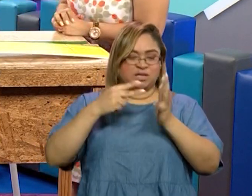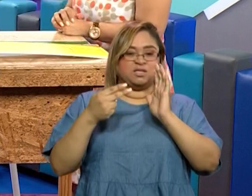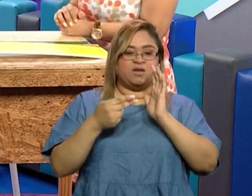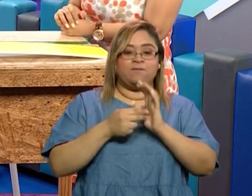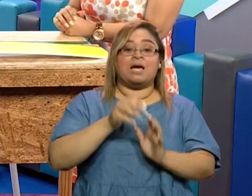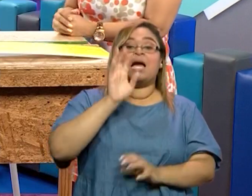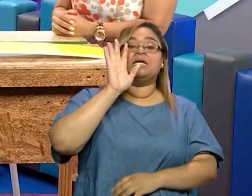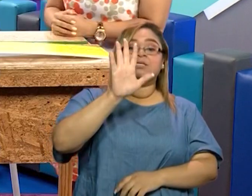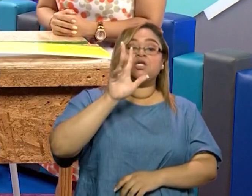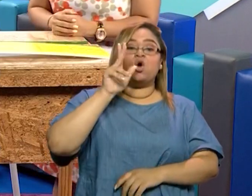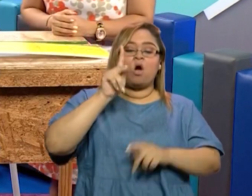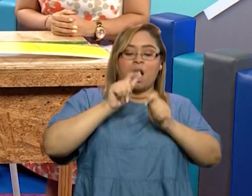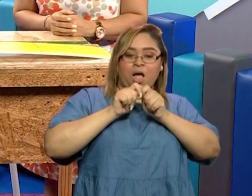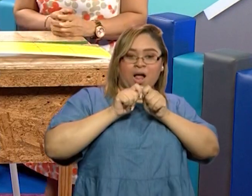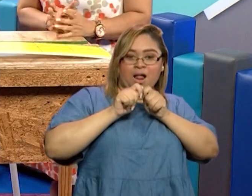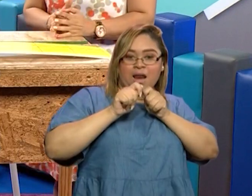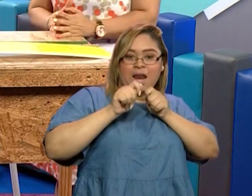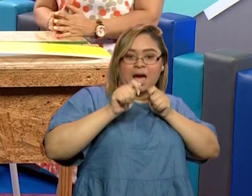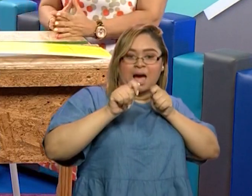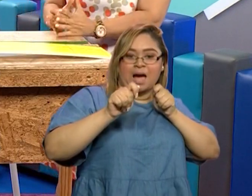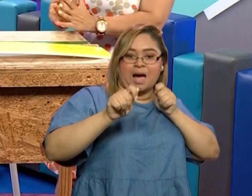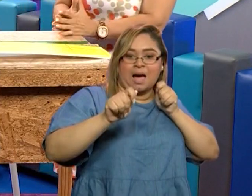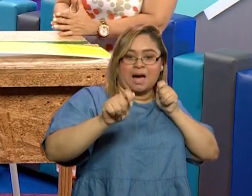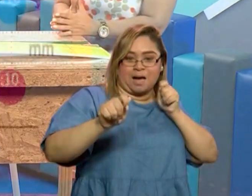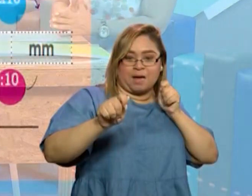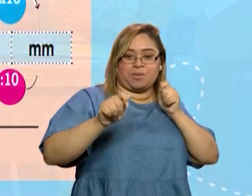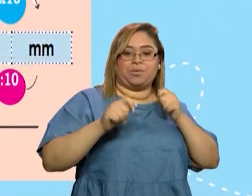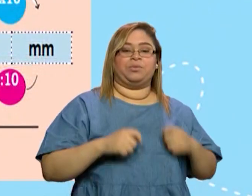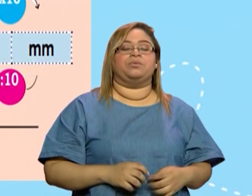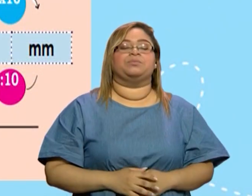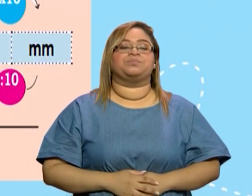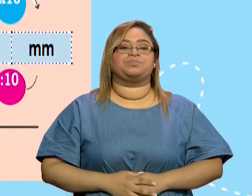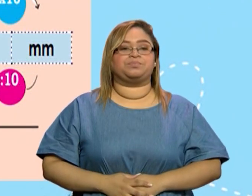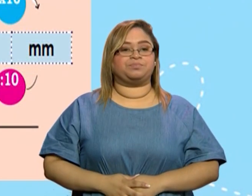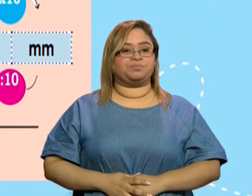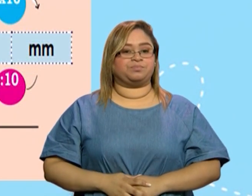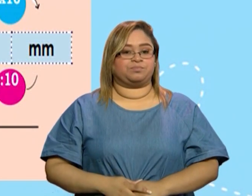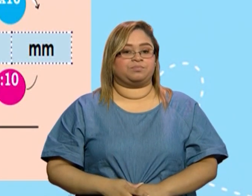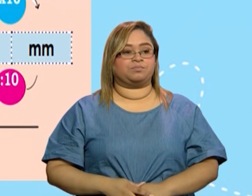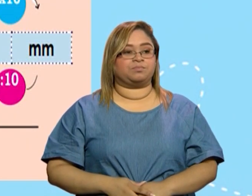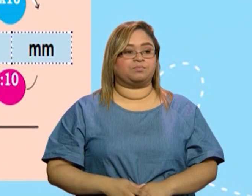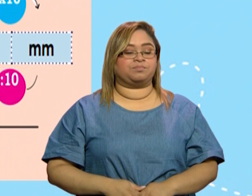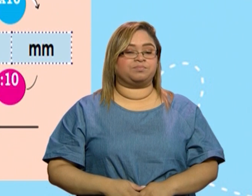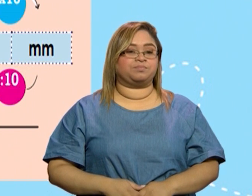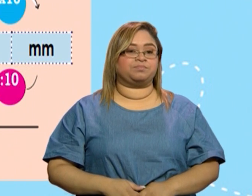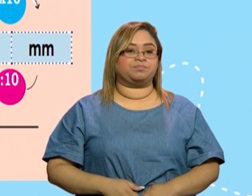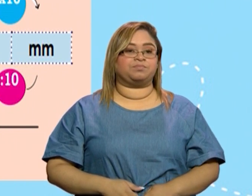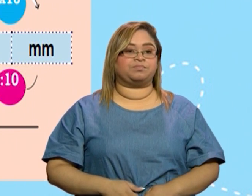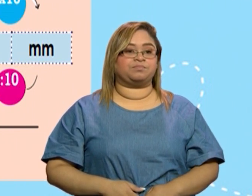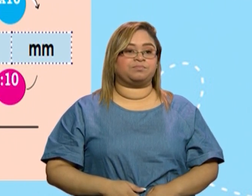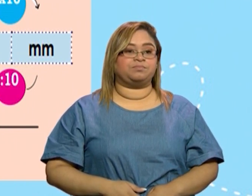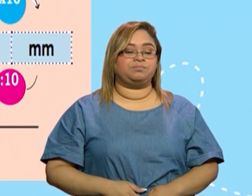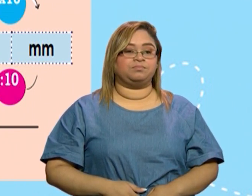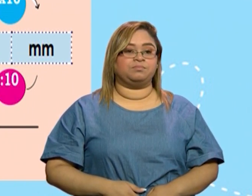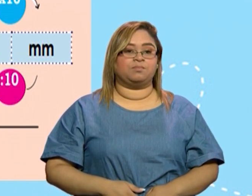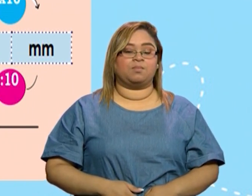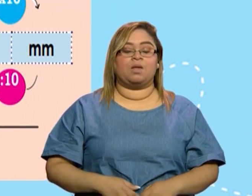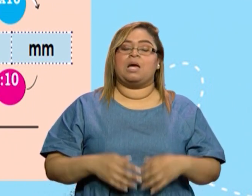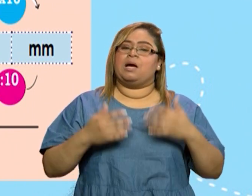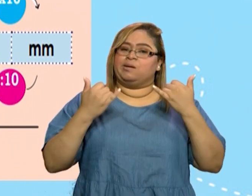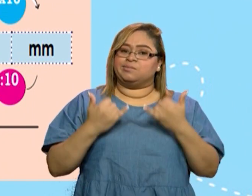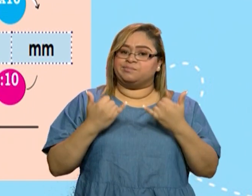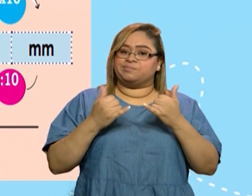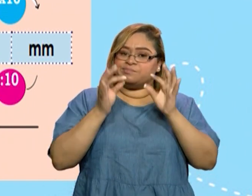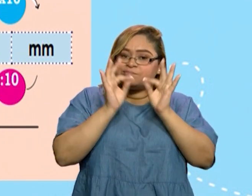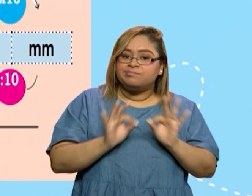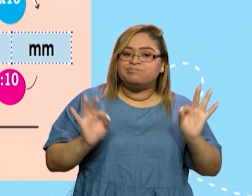¿Seguimos? Vamos a ver. Aquí es muy importante que tengan claro algo. Vamos a